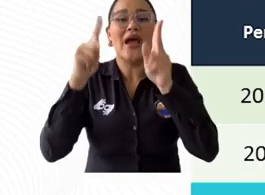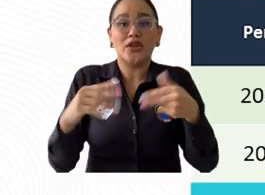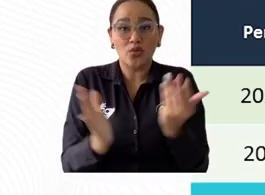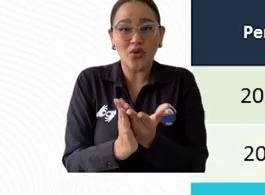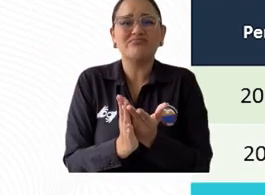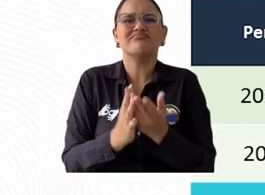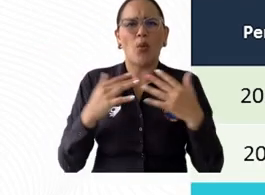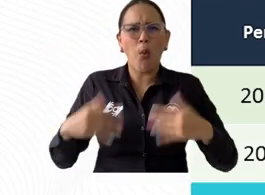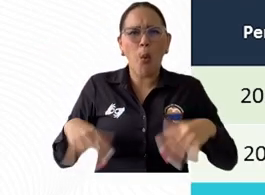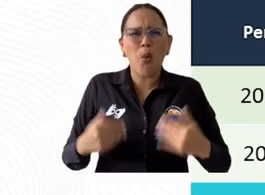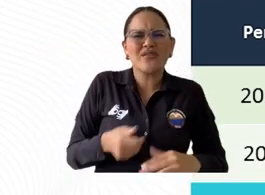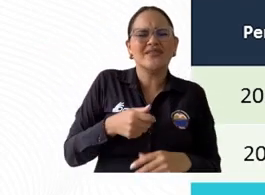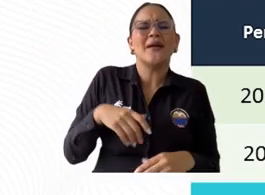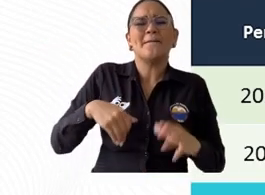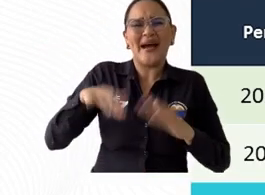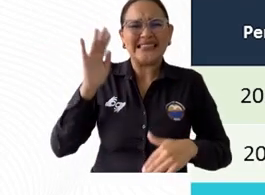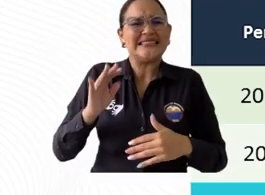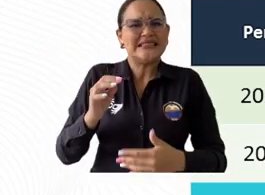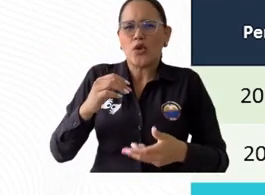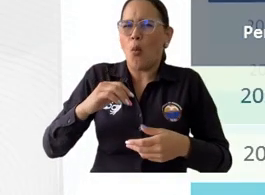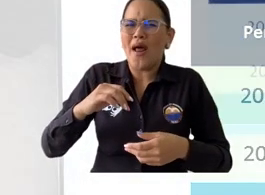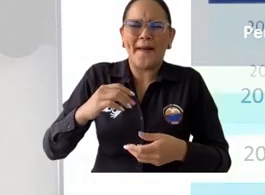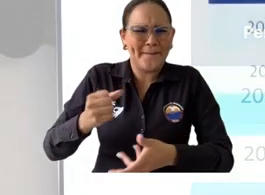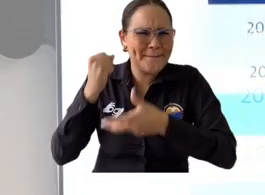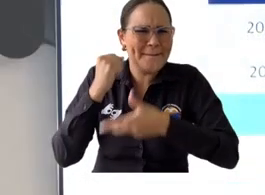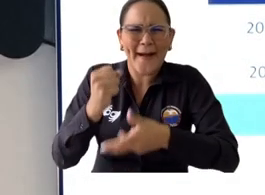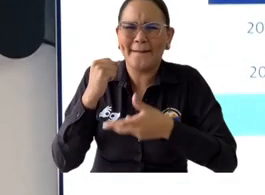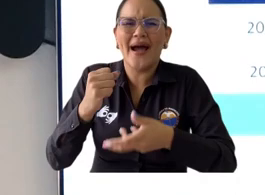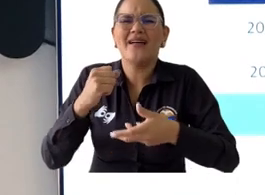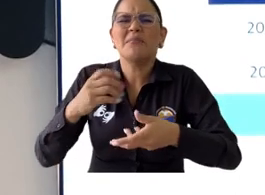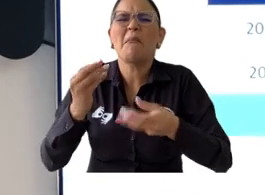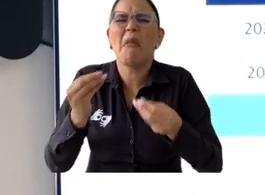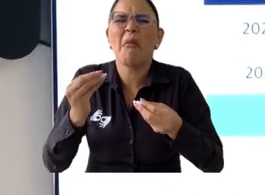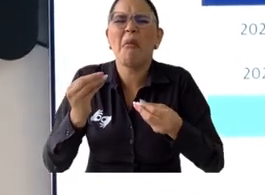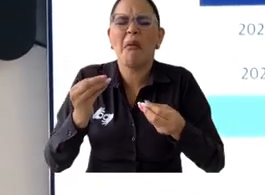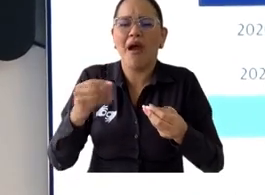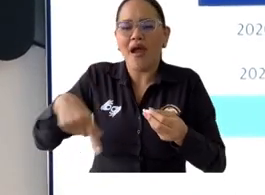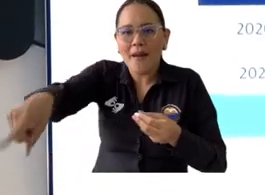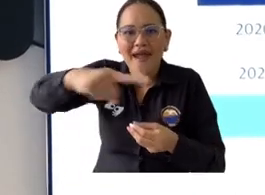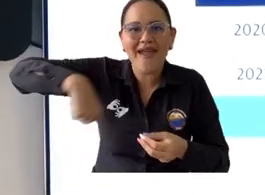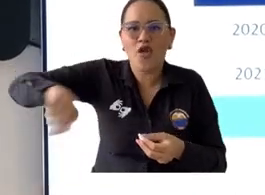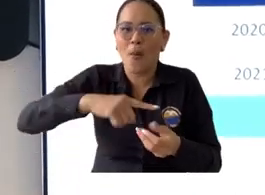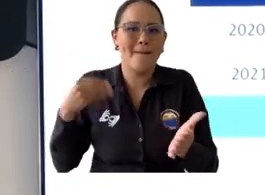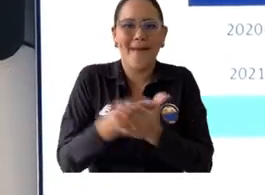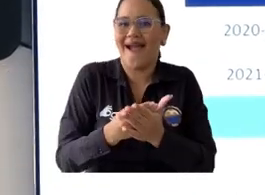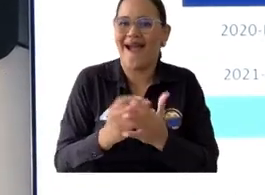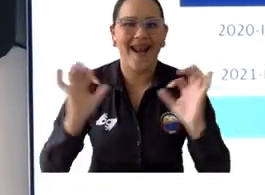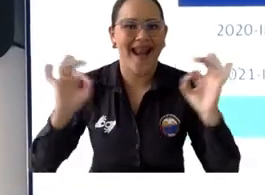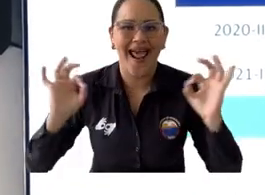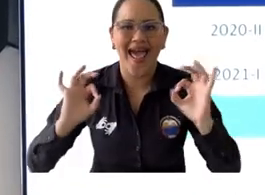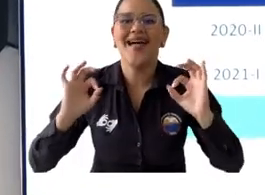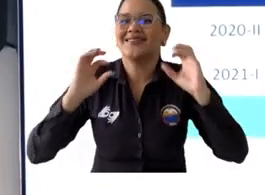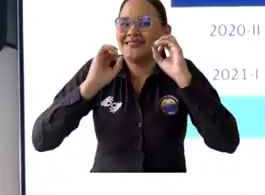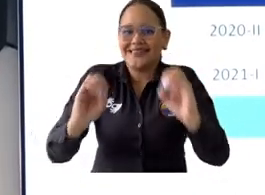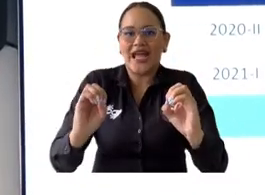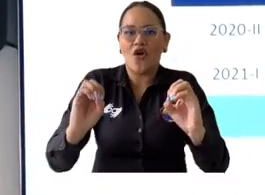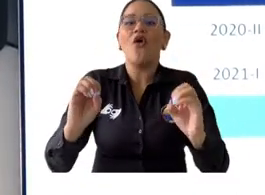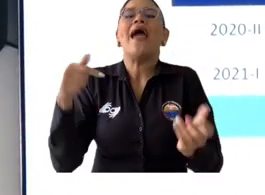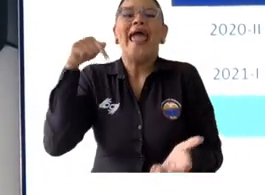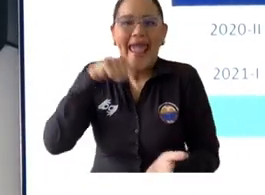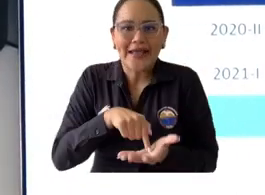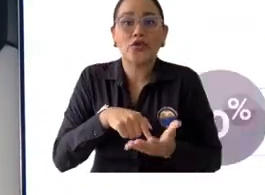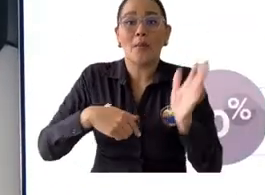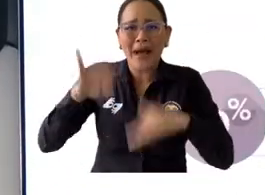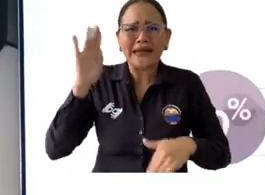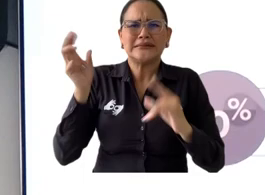2021, suman en conjunto más de 9 mil millones de pesos que la universidad aportó y reportó de sus ingresos para trasladarlos a ustedes y a su